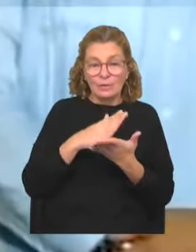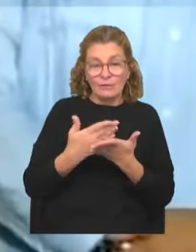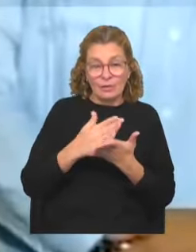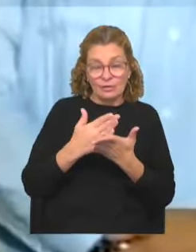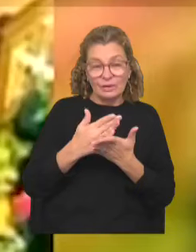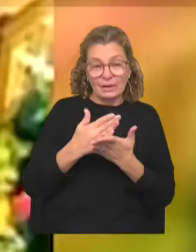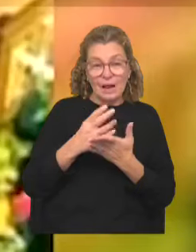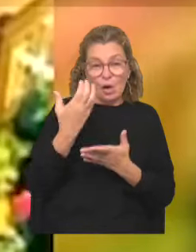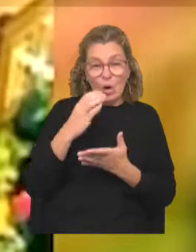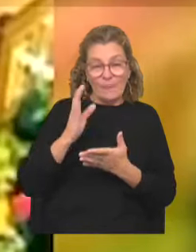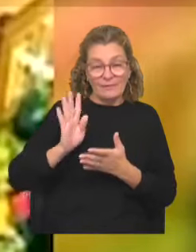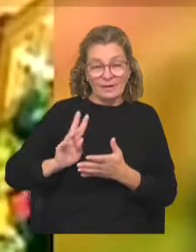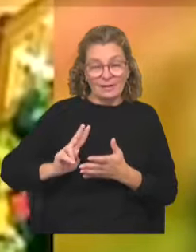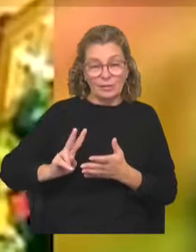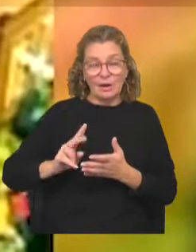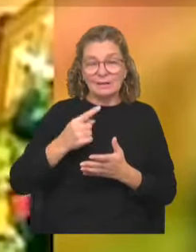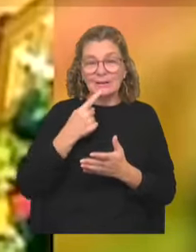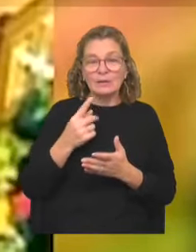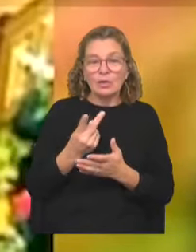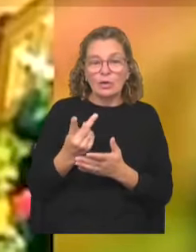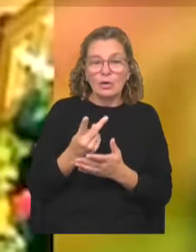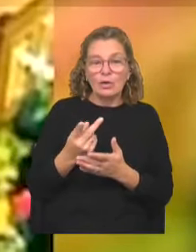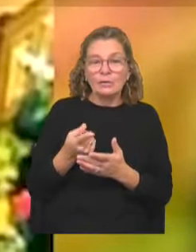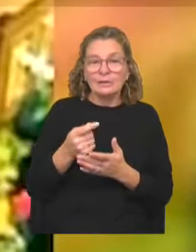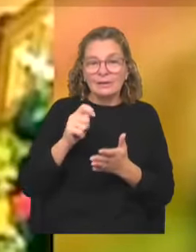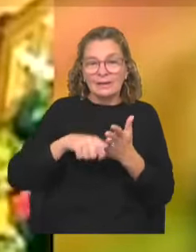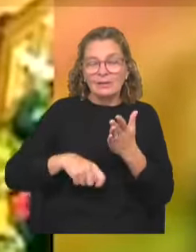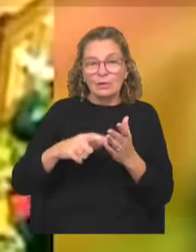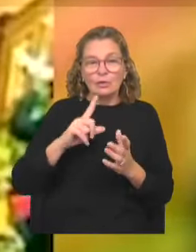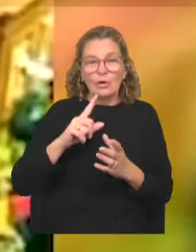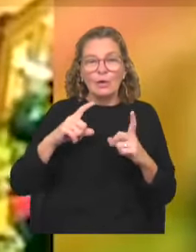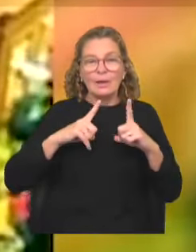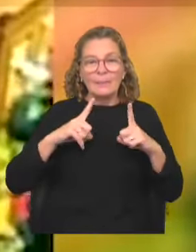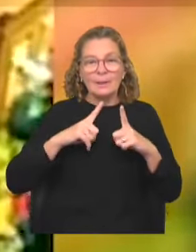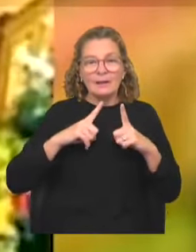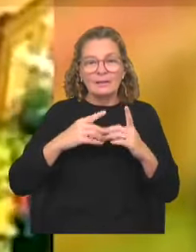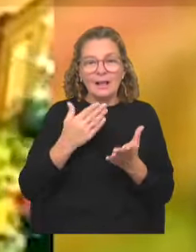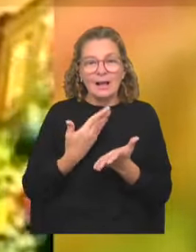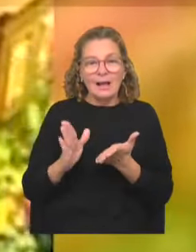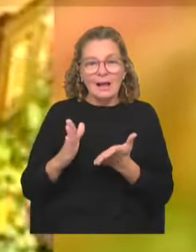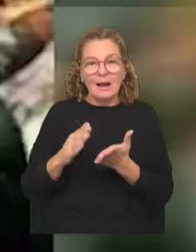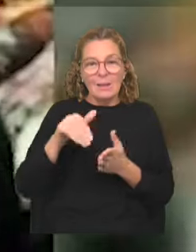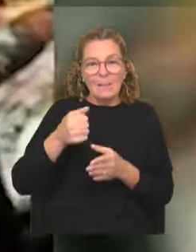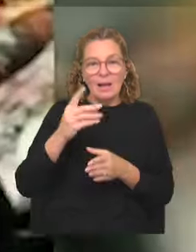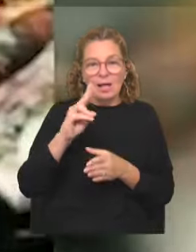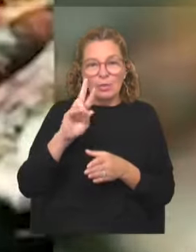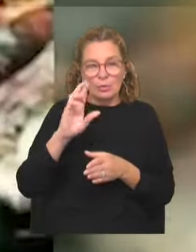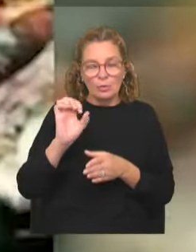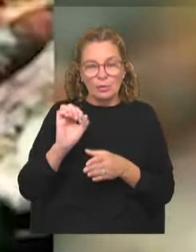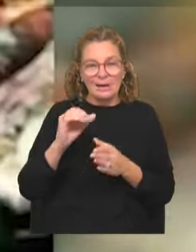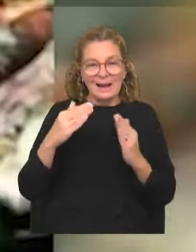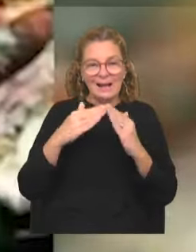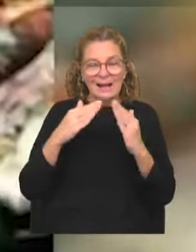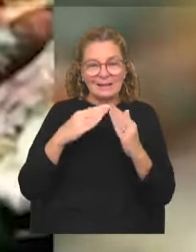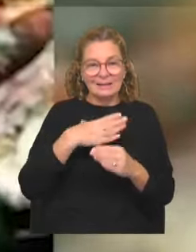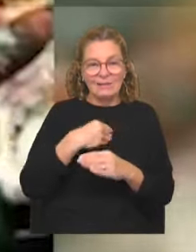-venezolana. Tanto Guaidó como las sanciones no dieron el resultado esperado de derrocar a Maduro y con la llegada de Joe Biden a la Casa Blanca